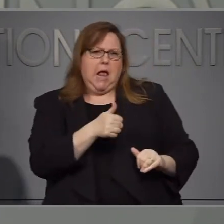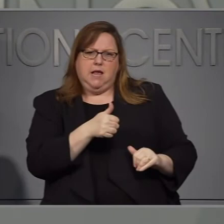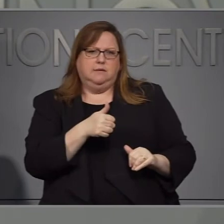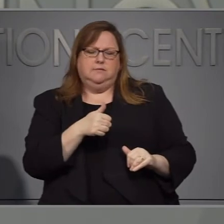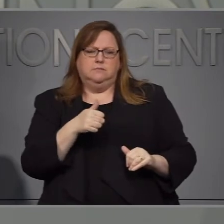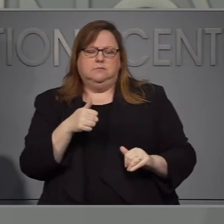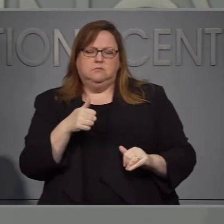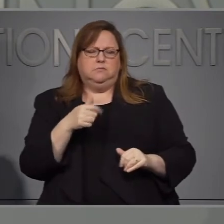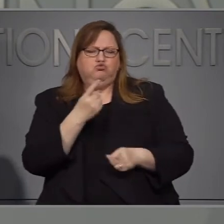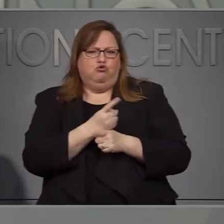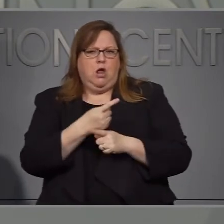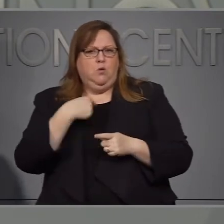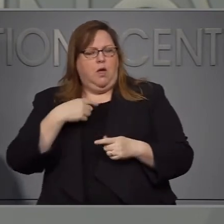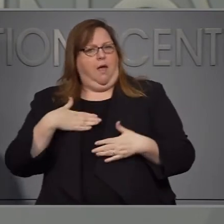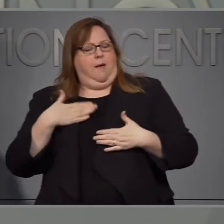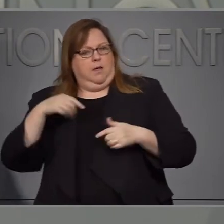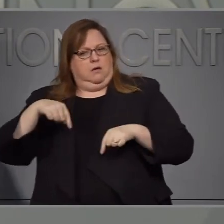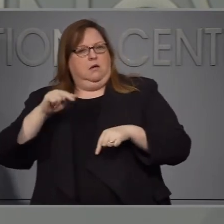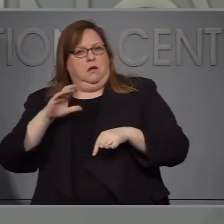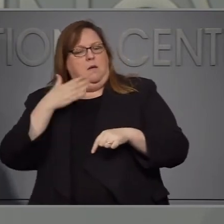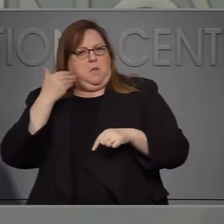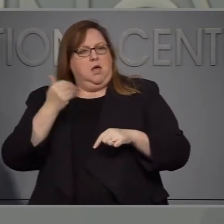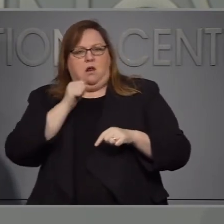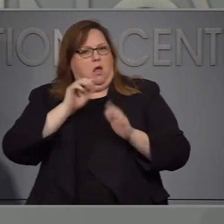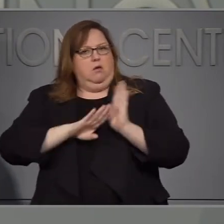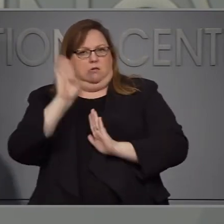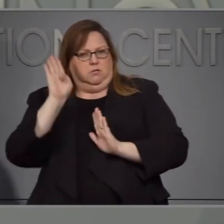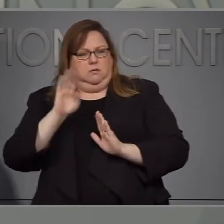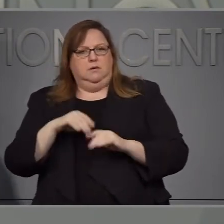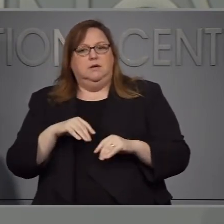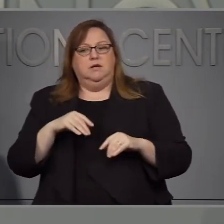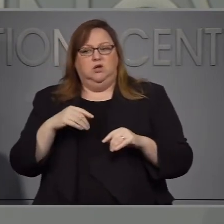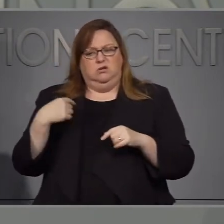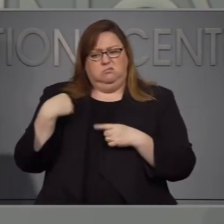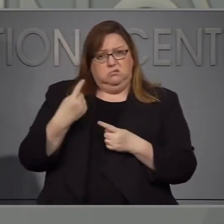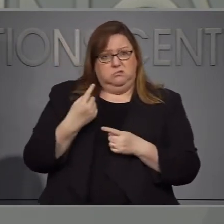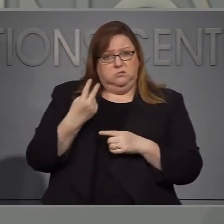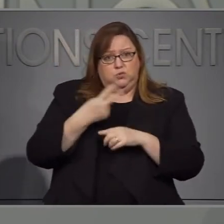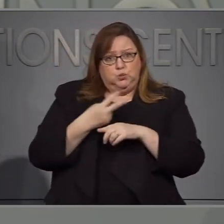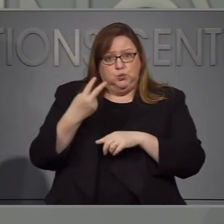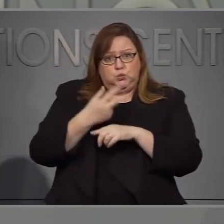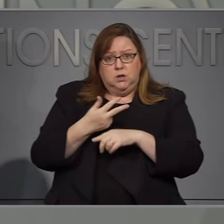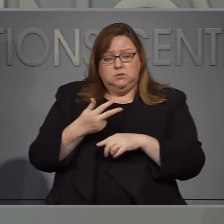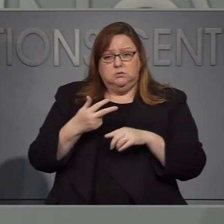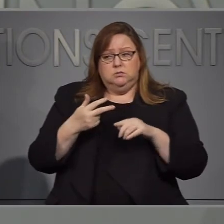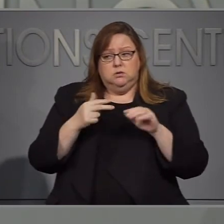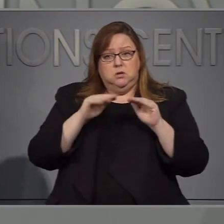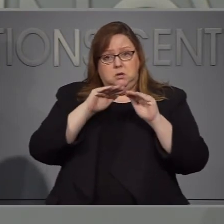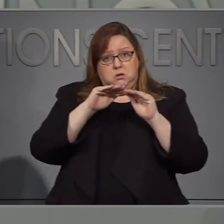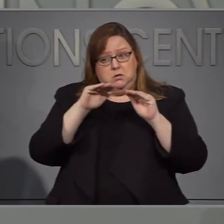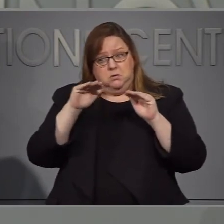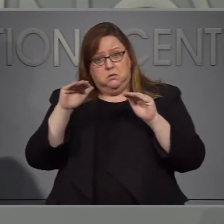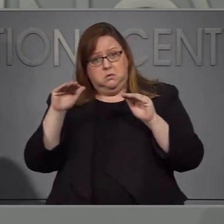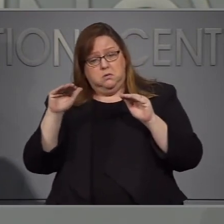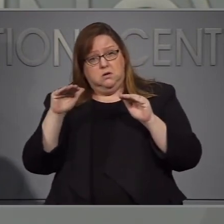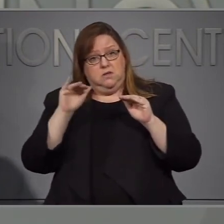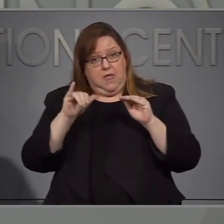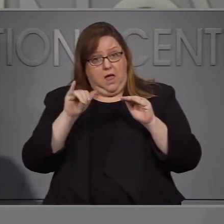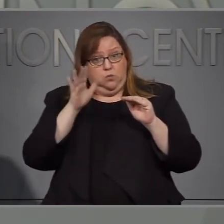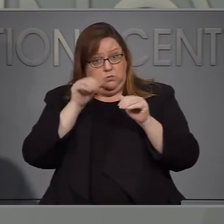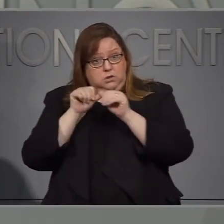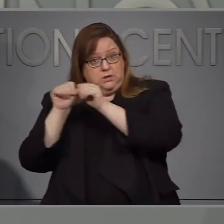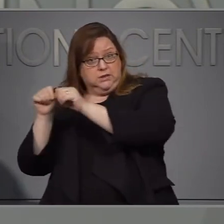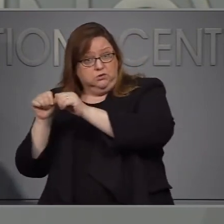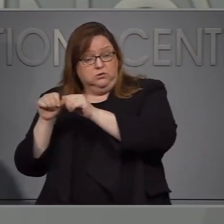y este es bueno yo no sé todavía si en un par de días lo que estamos viendo es una tendencia o a lo que dijo